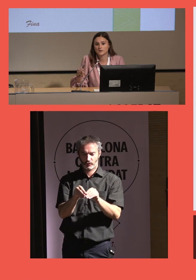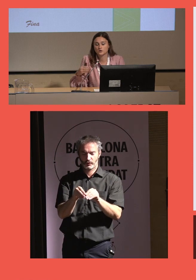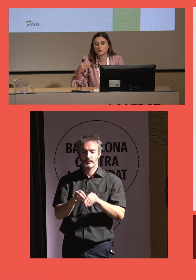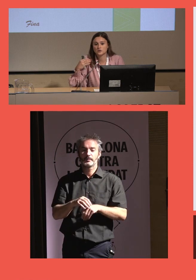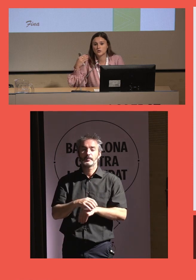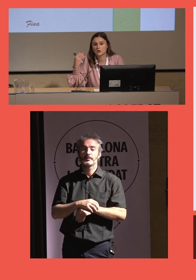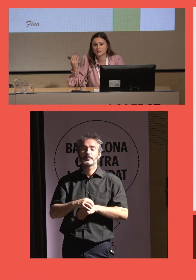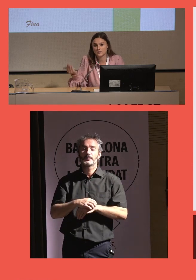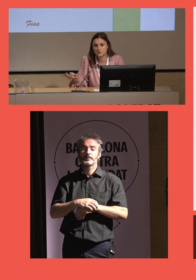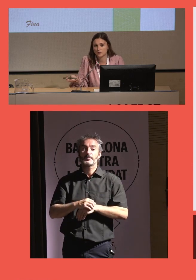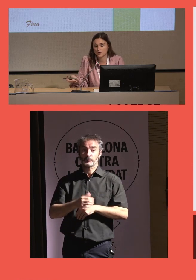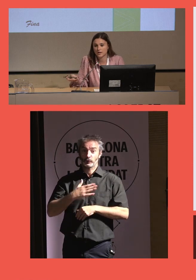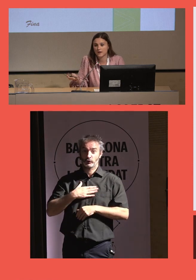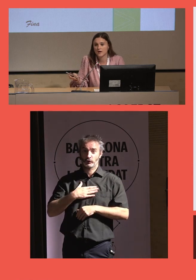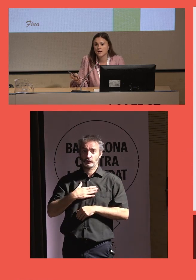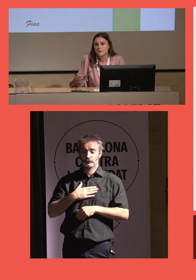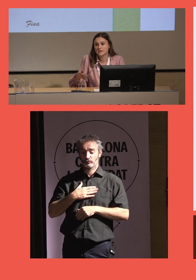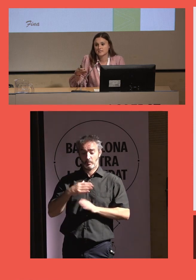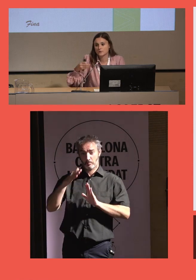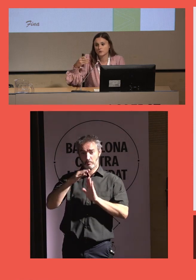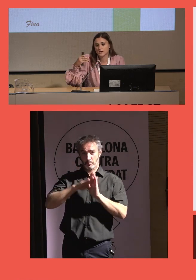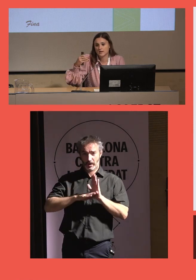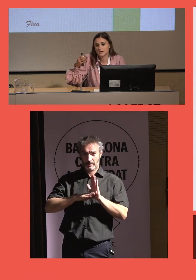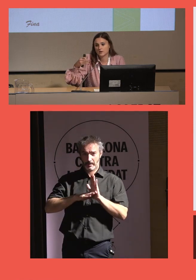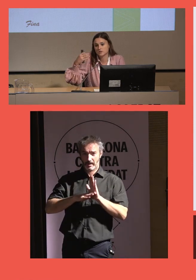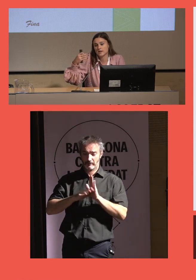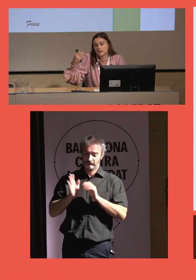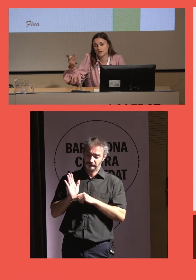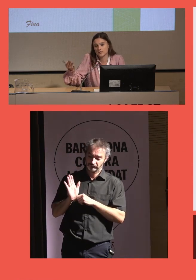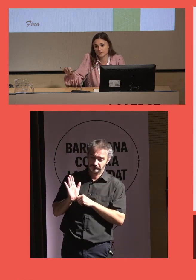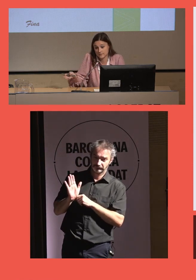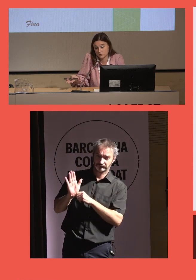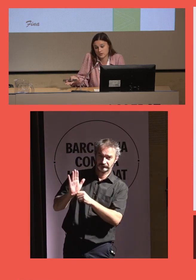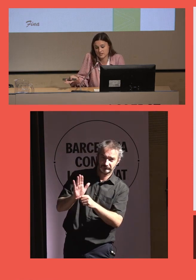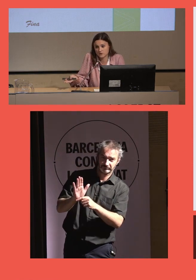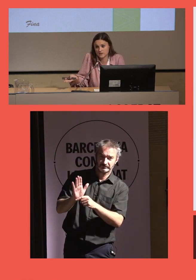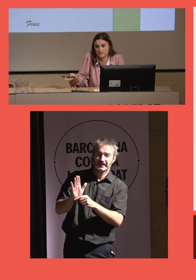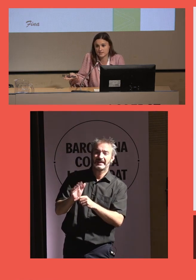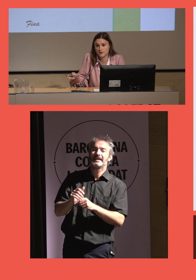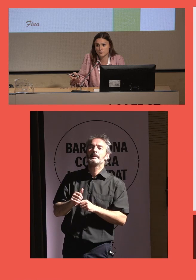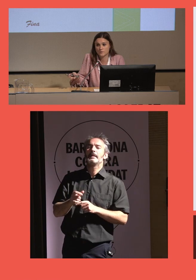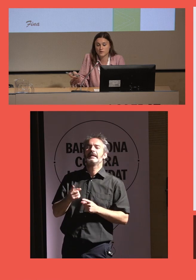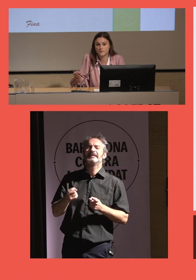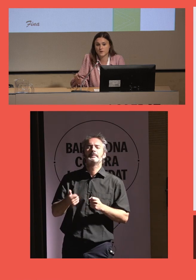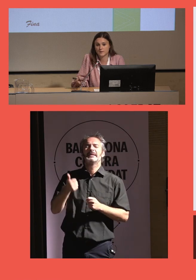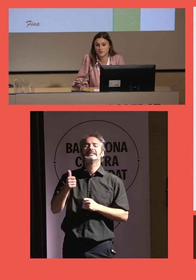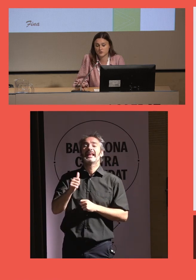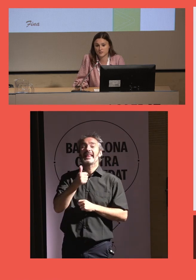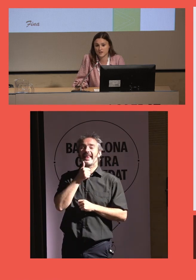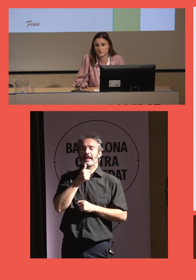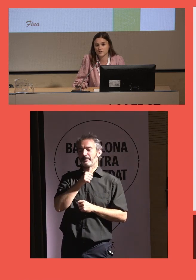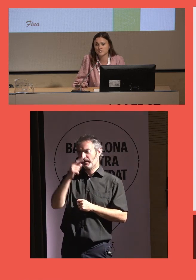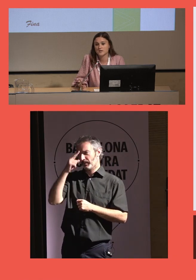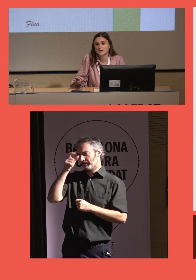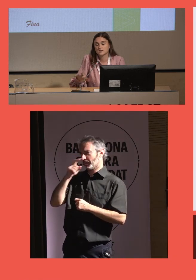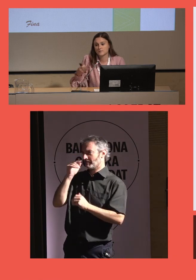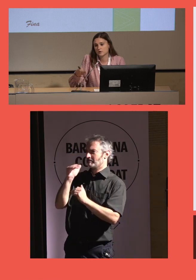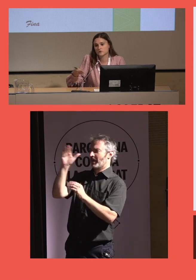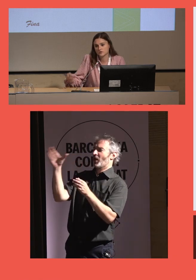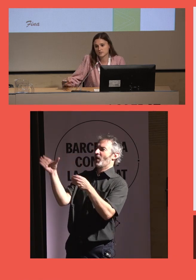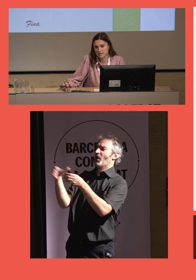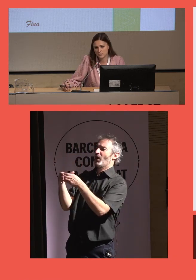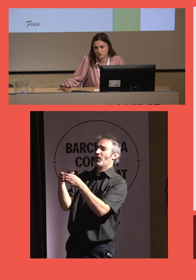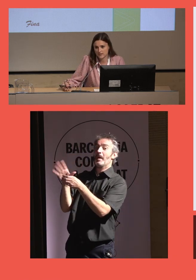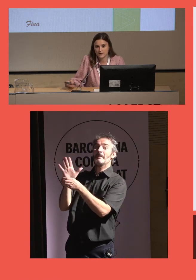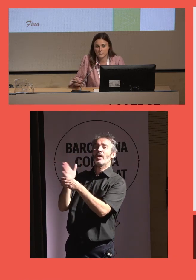nosotros orientamos el programa pensando que, o sea, los que más lo necesitaban en un principio eran personas mayores. Sin